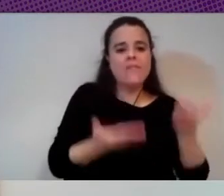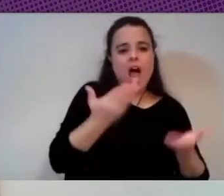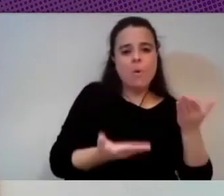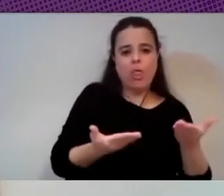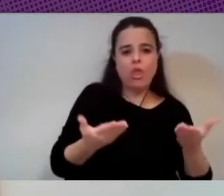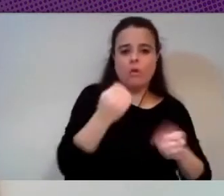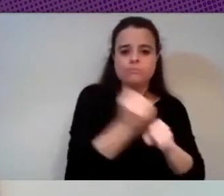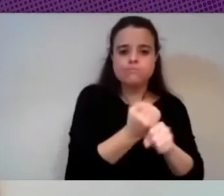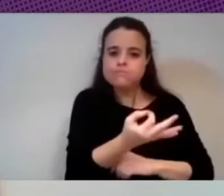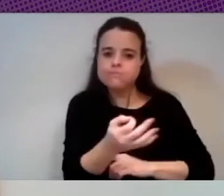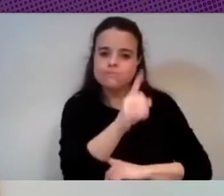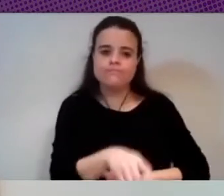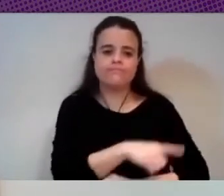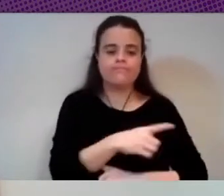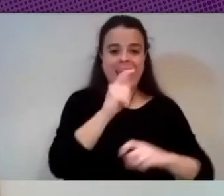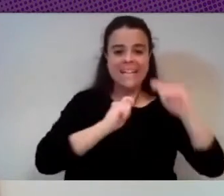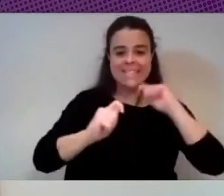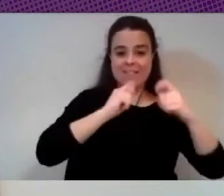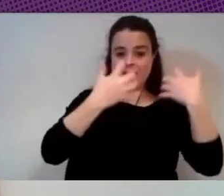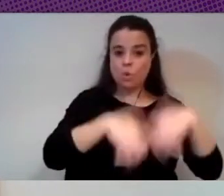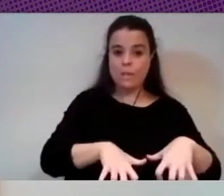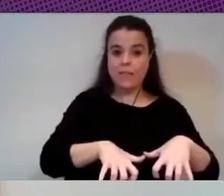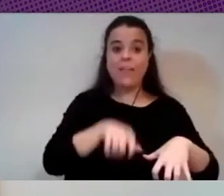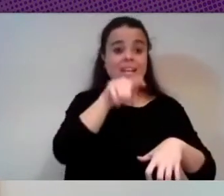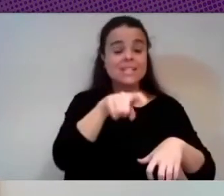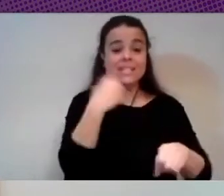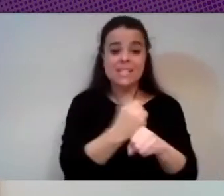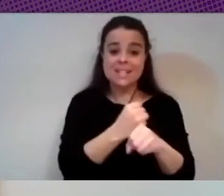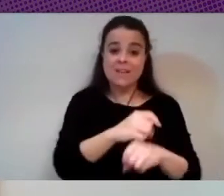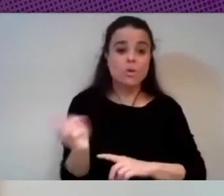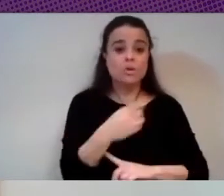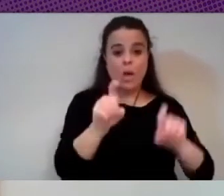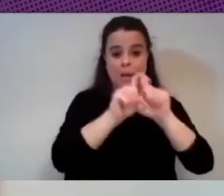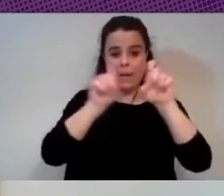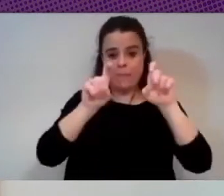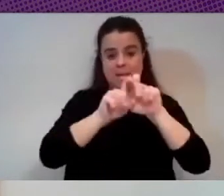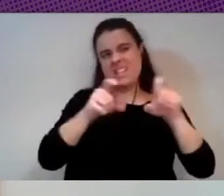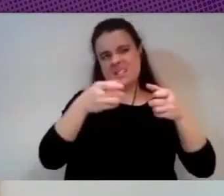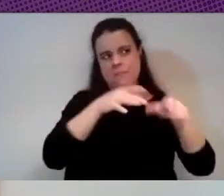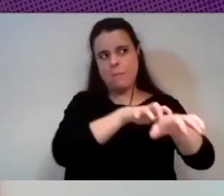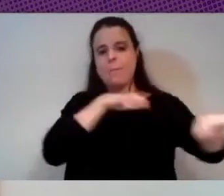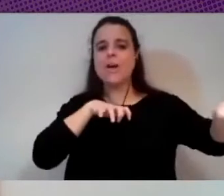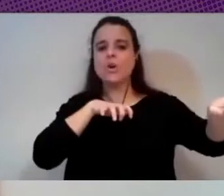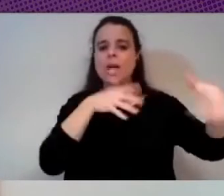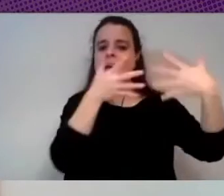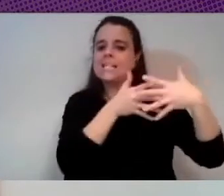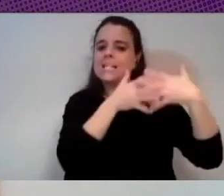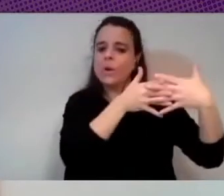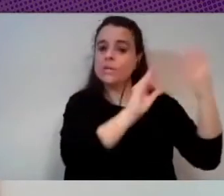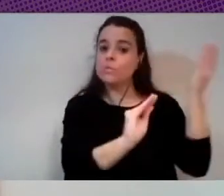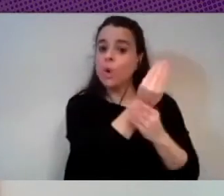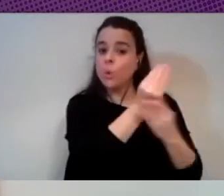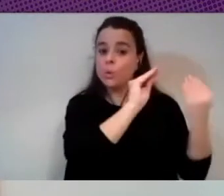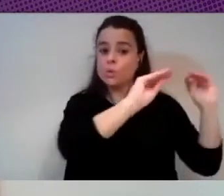entrevistas automatizadas entonces todo esto son muchísimas empresas sobre todo estadounidenses que van metiendo sus productos en